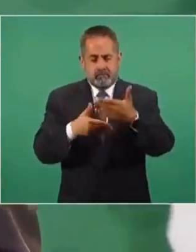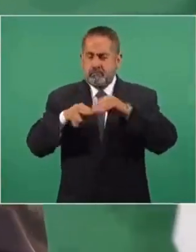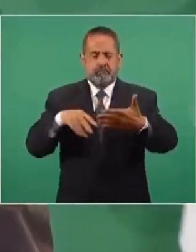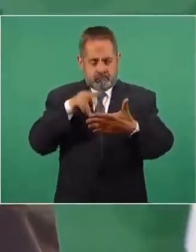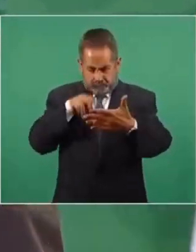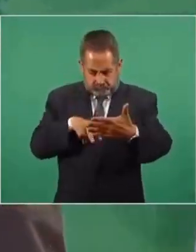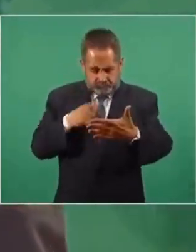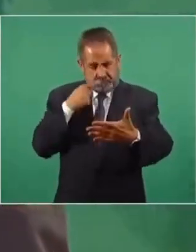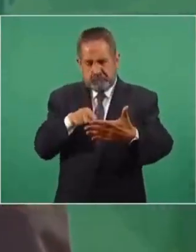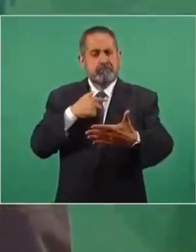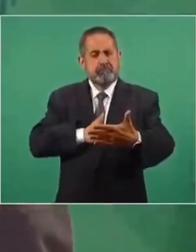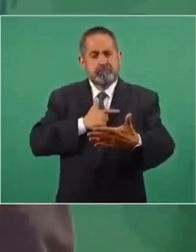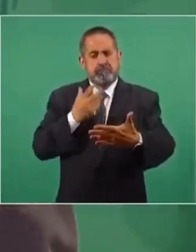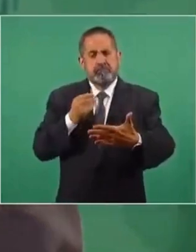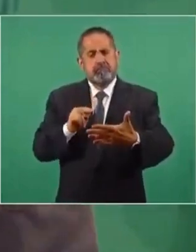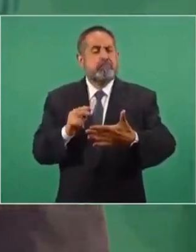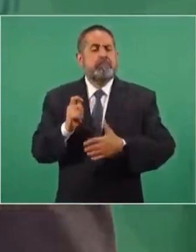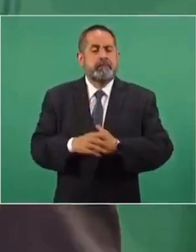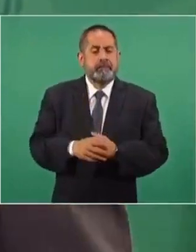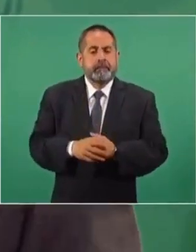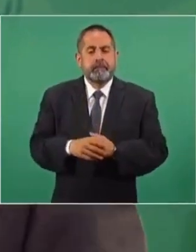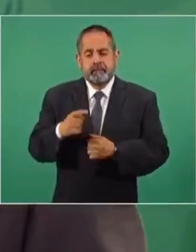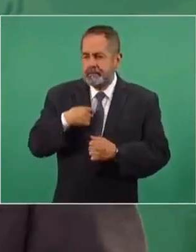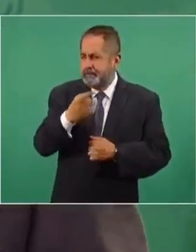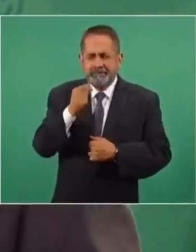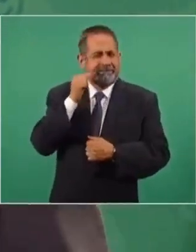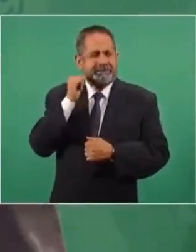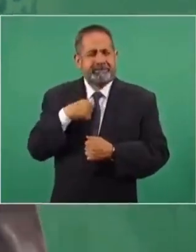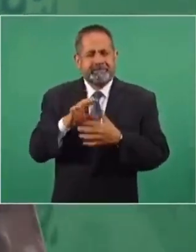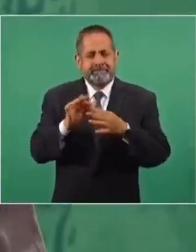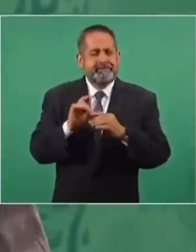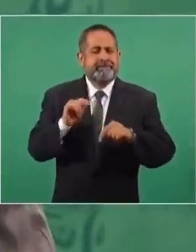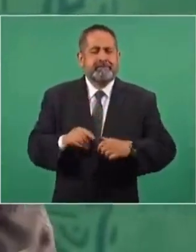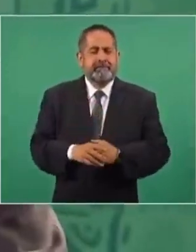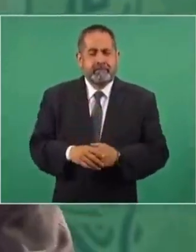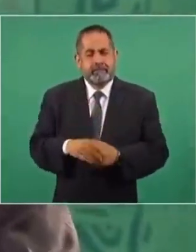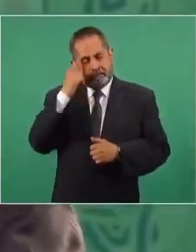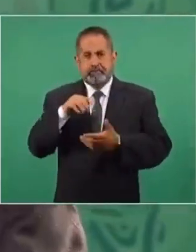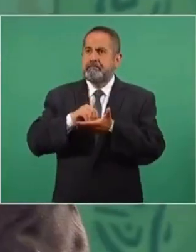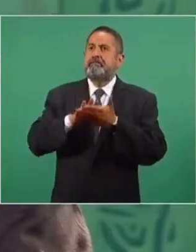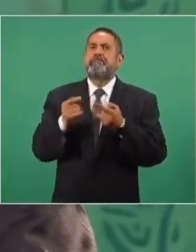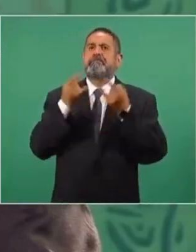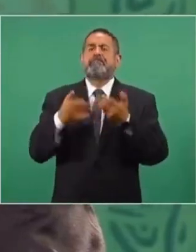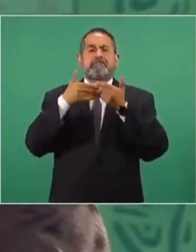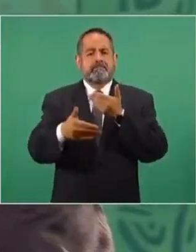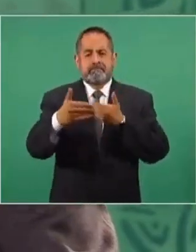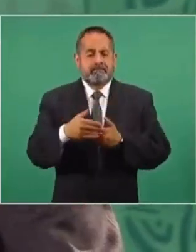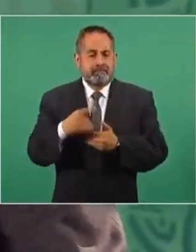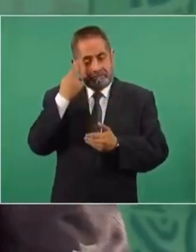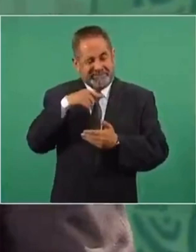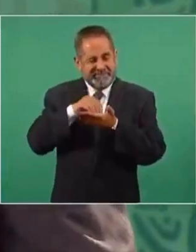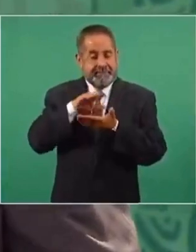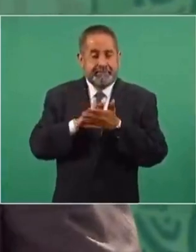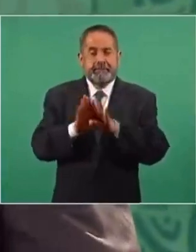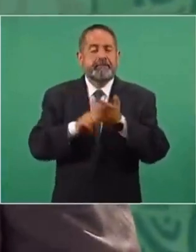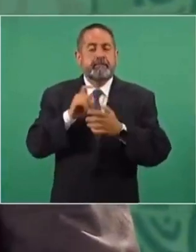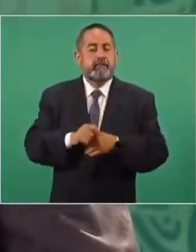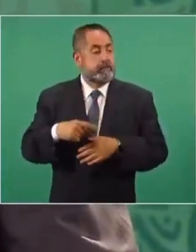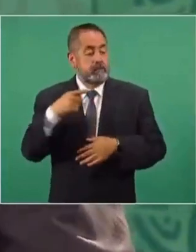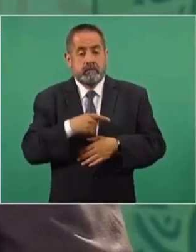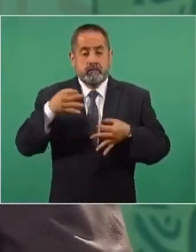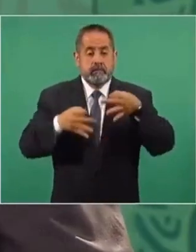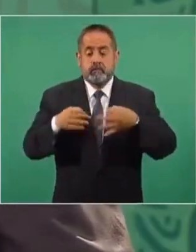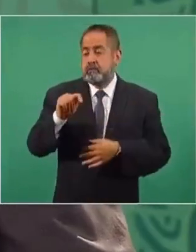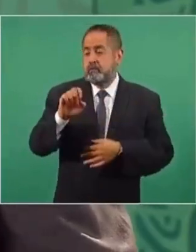gustó mucho, porque demuestra, yo lo expliqué aquí ayer, pero va a quedar para la historia de cómo el